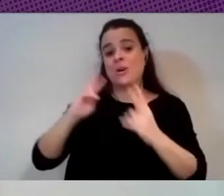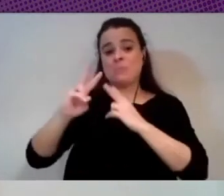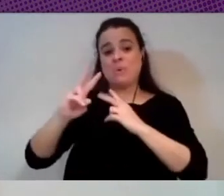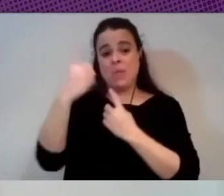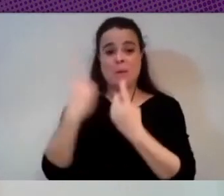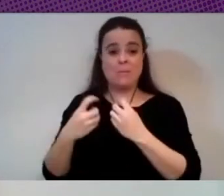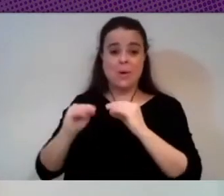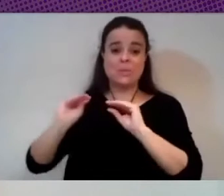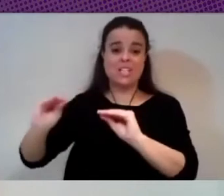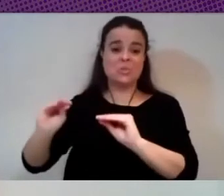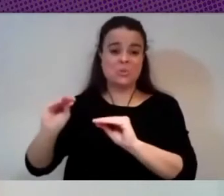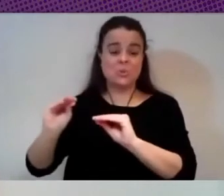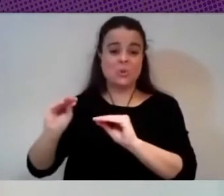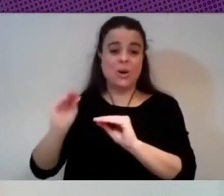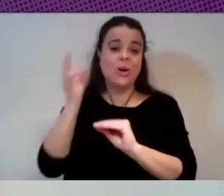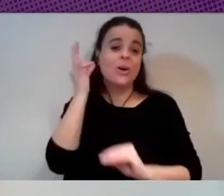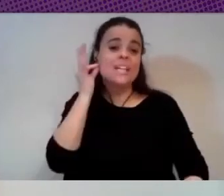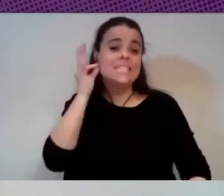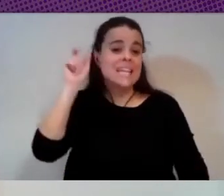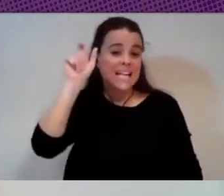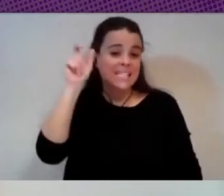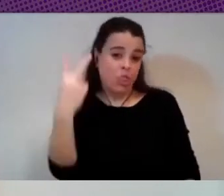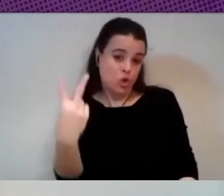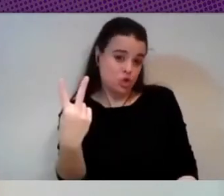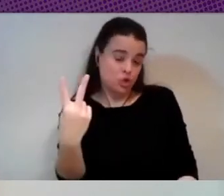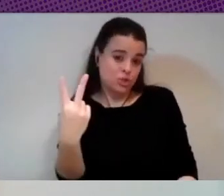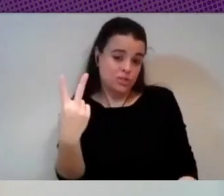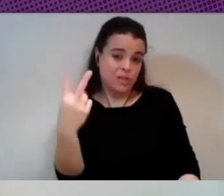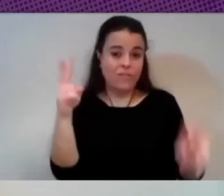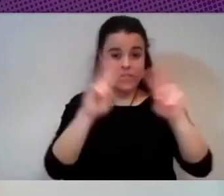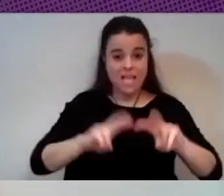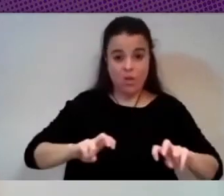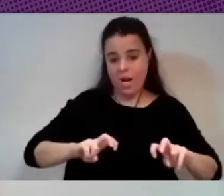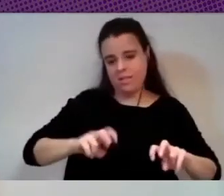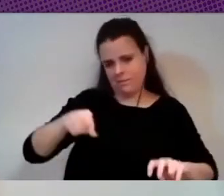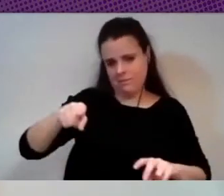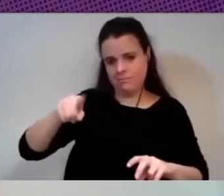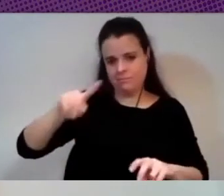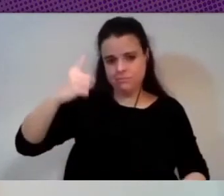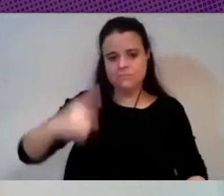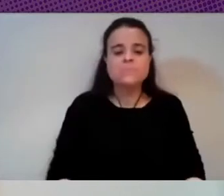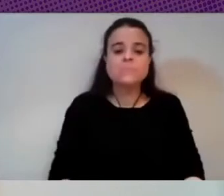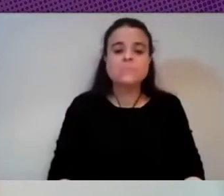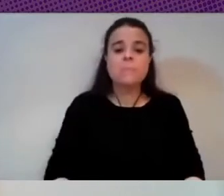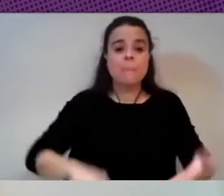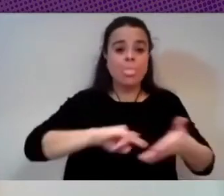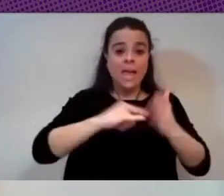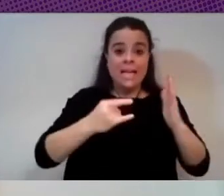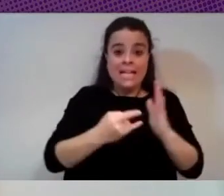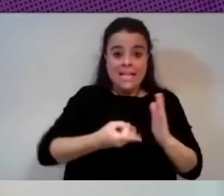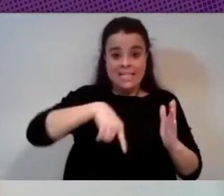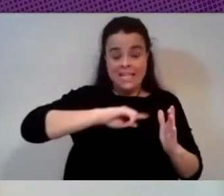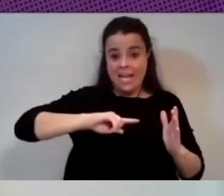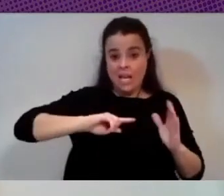colaborado con dos investigadoras fundamentalmente y bueno por ejemplo pues los técnicos enseguida queramos ponernos manos a la obra y